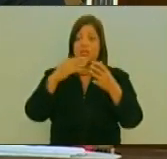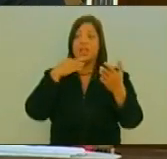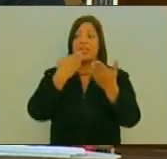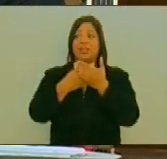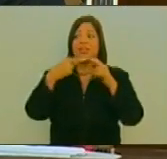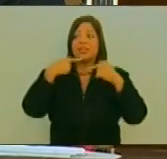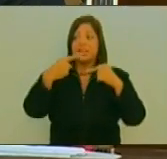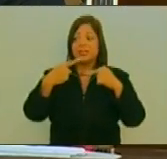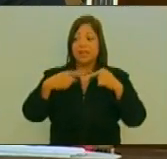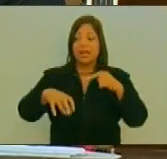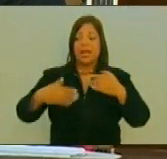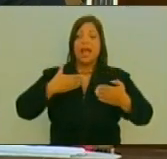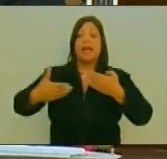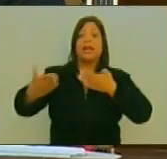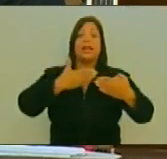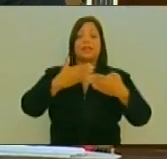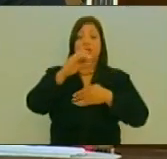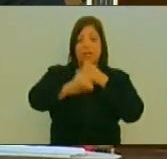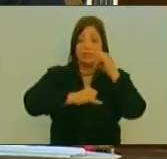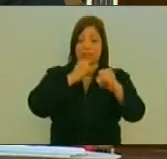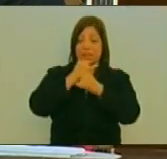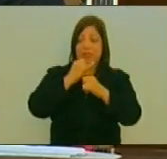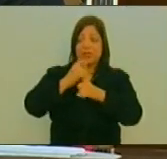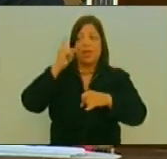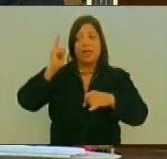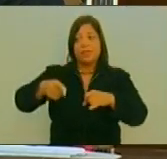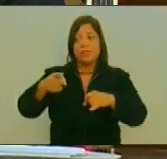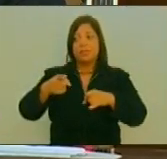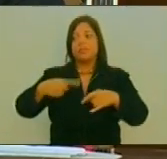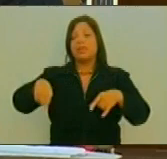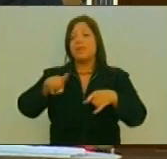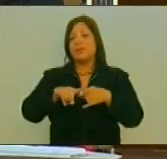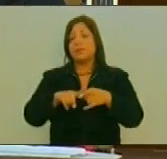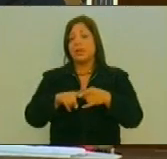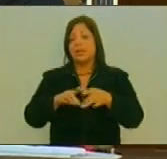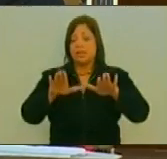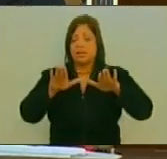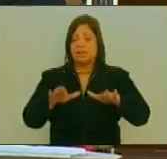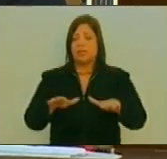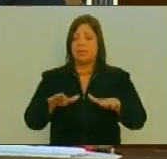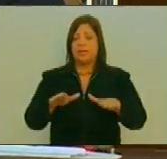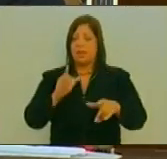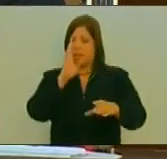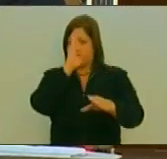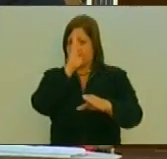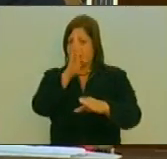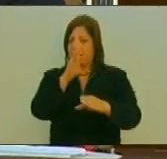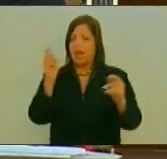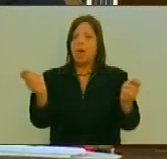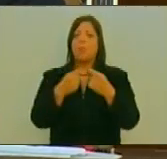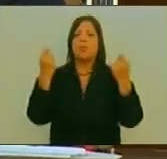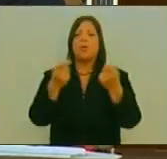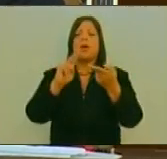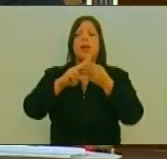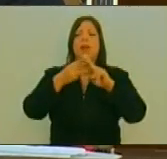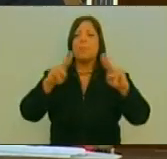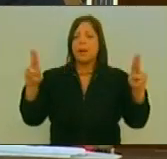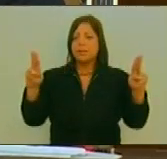Que las relaciones Internacionales Deben Estar Dirigidas A promover La paz